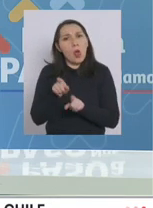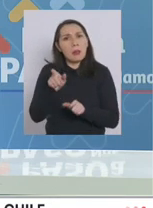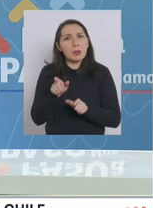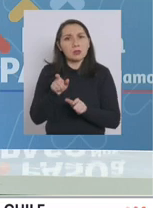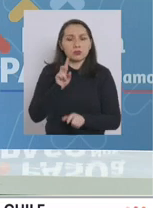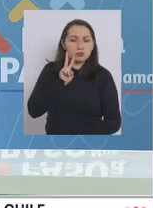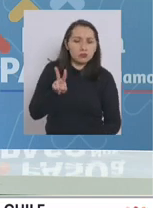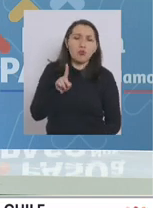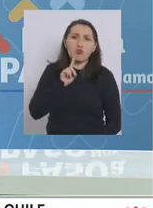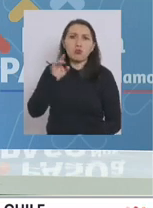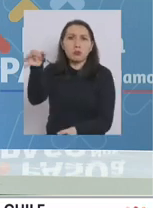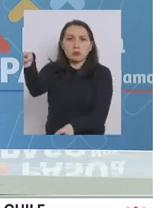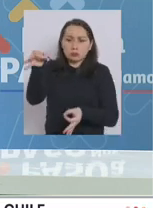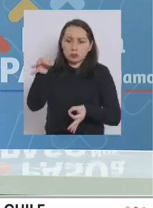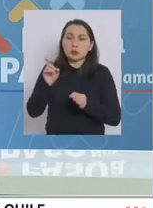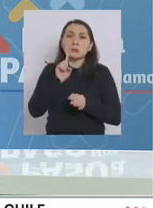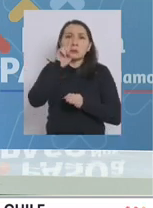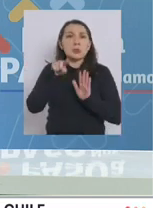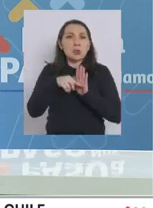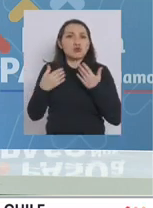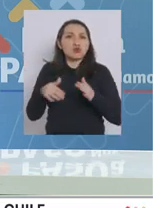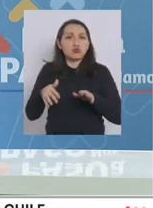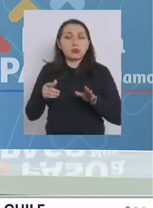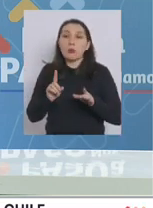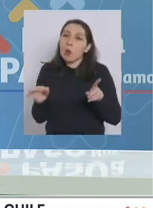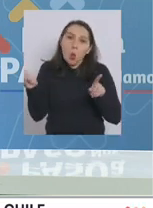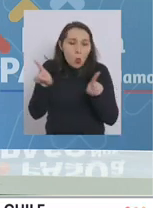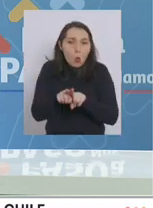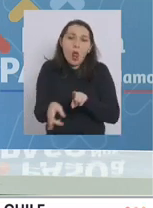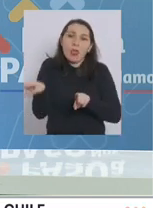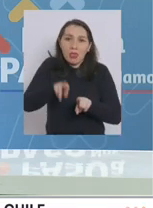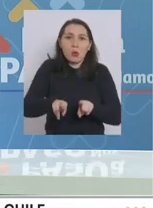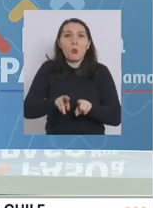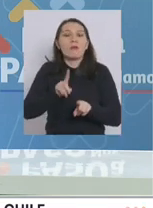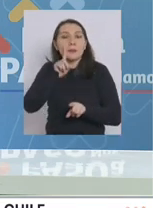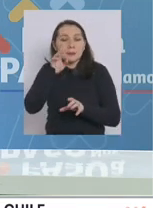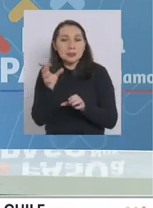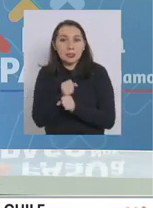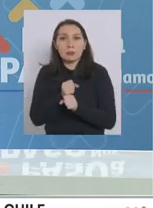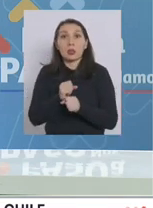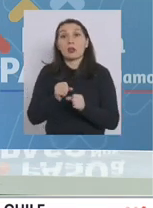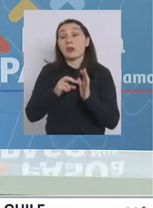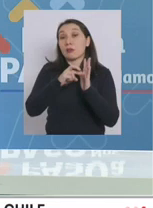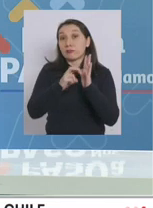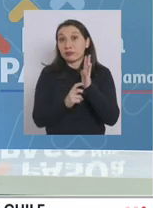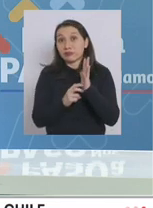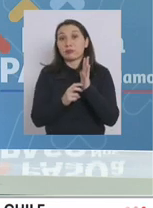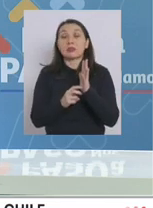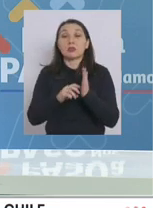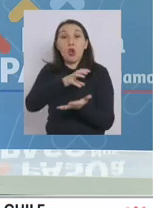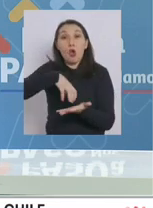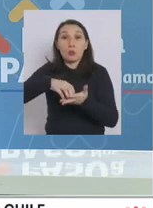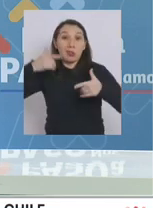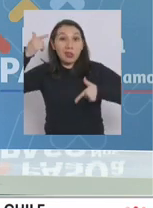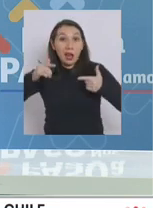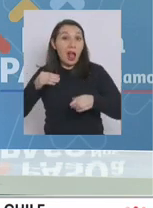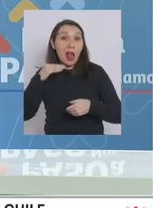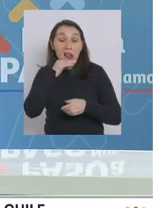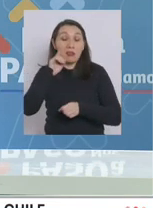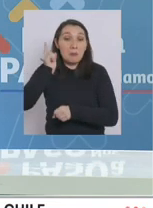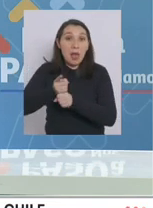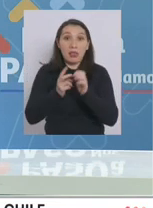vengan con PCR negativo en relación a retroceder a toda la comuna de Talca la verdad que no está indicado como una medida